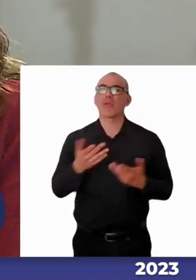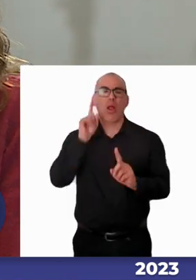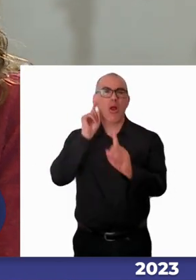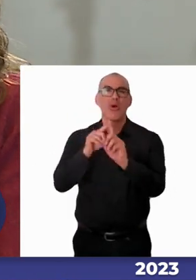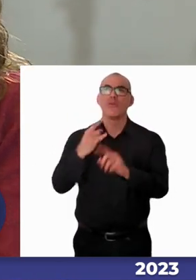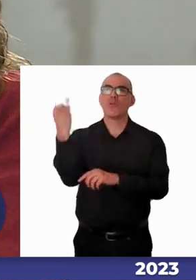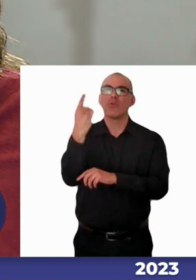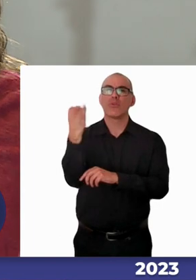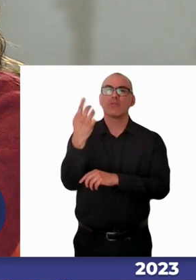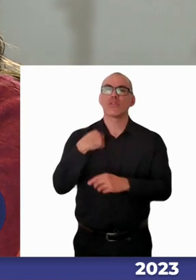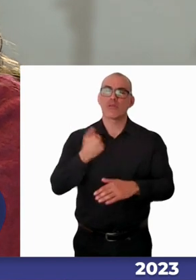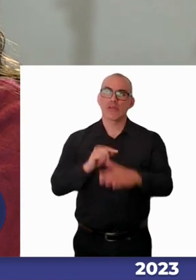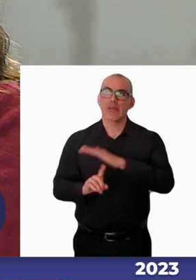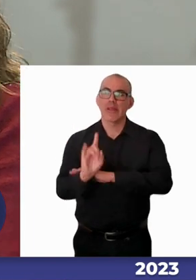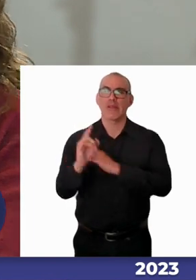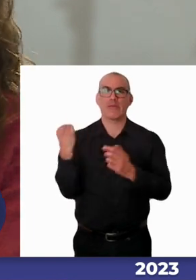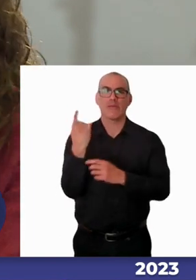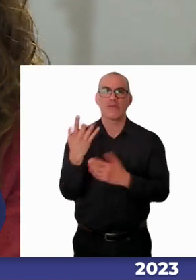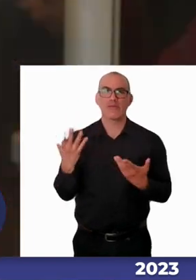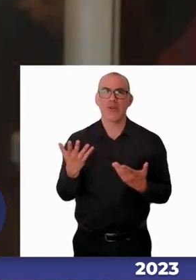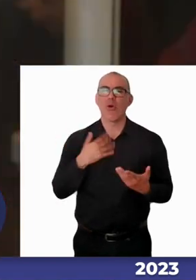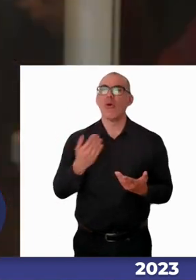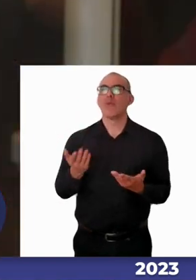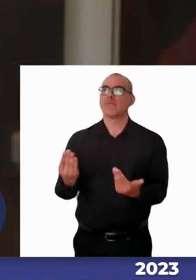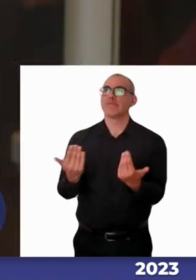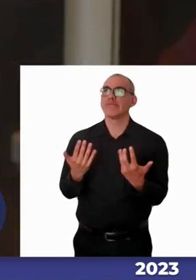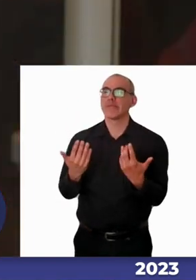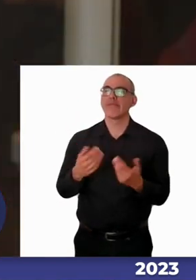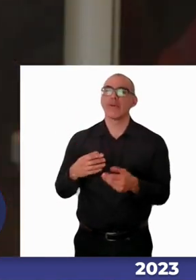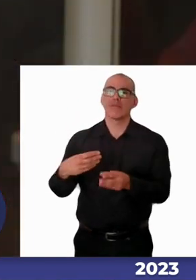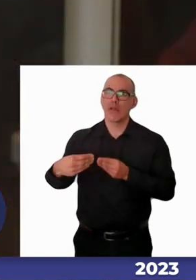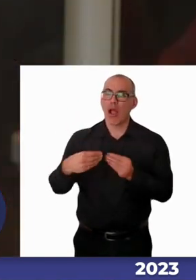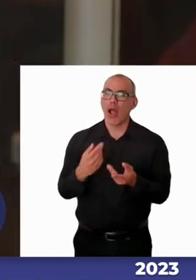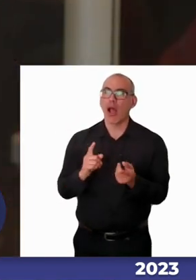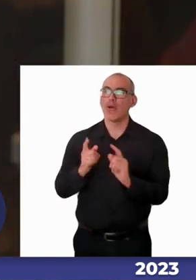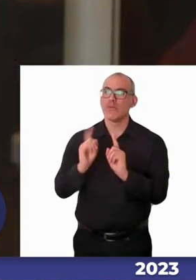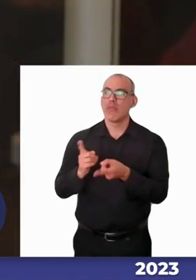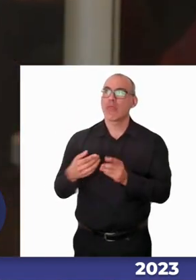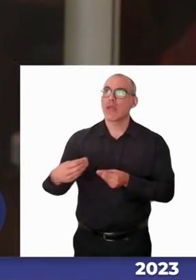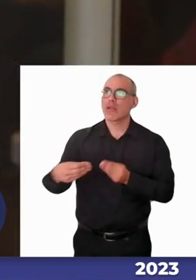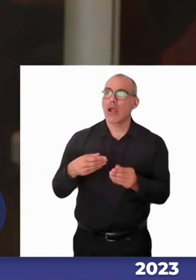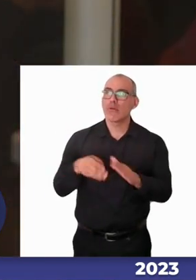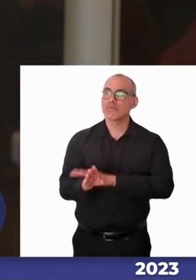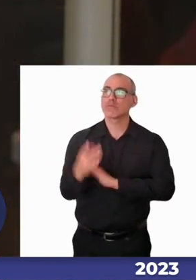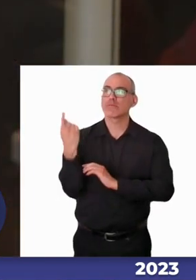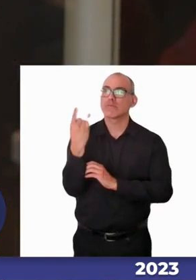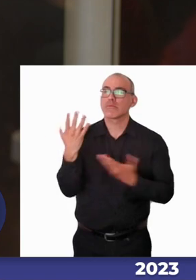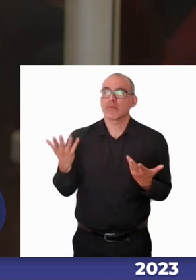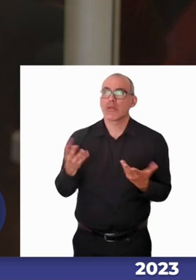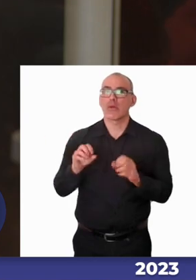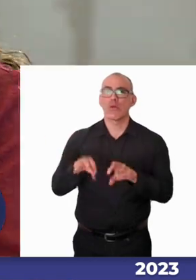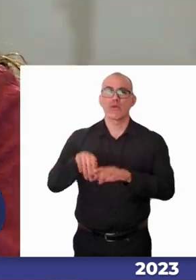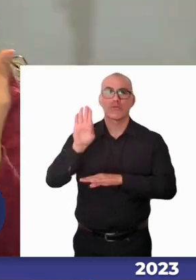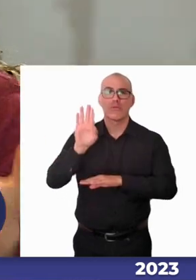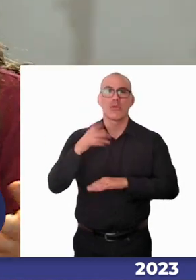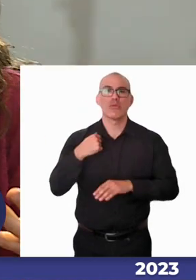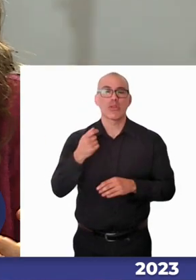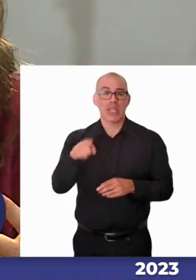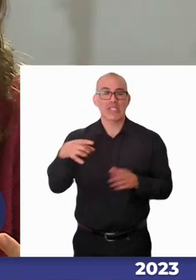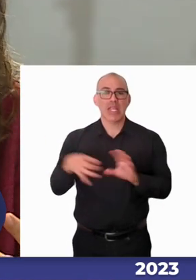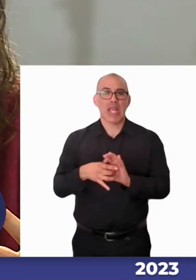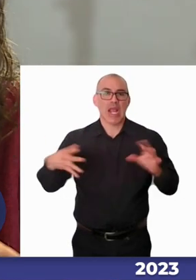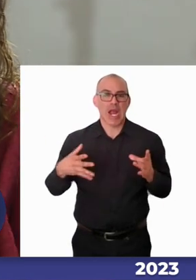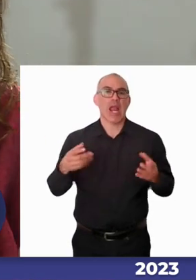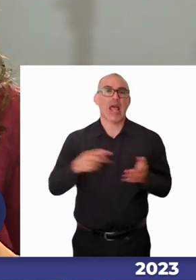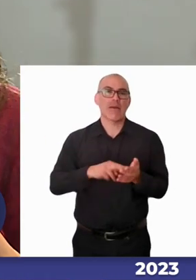o para que me den ajustes dentro de la casa de estudio entonces ese es un problema grave creo que tenemos no sé cuál será la solución pero este es el